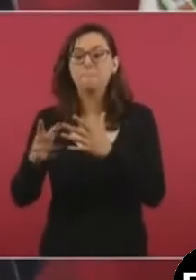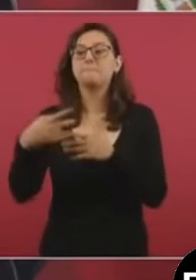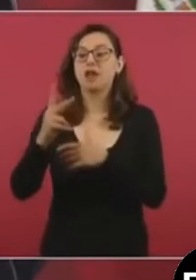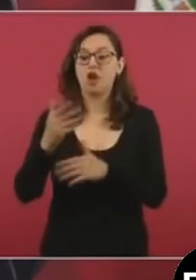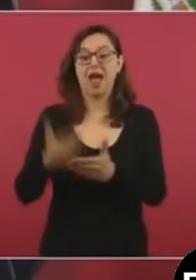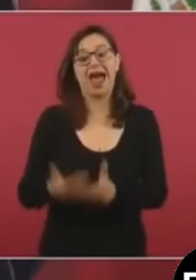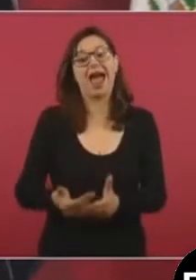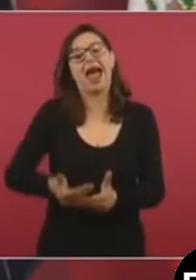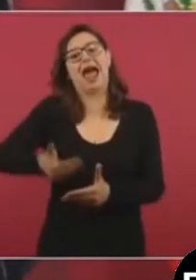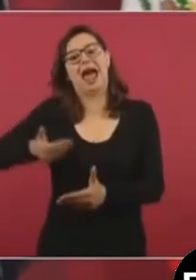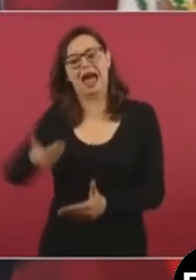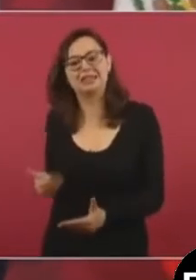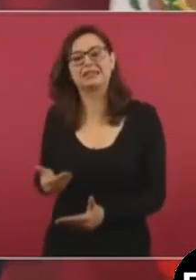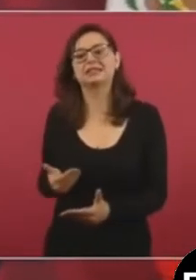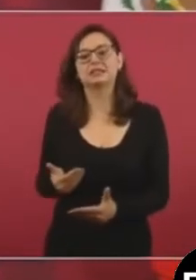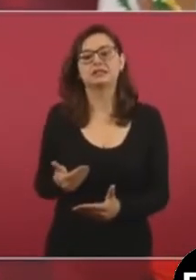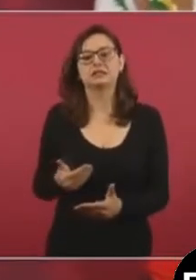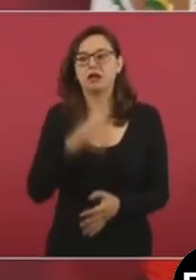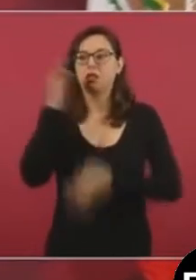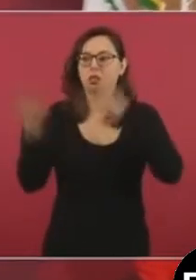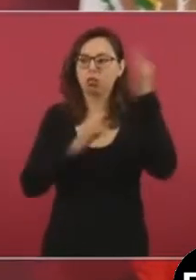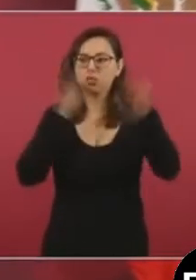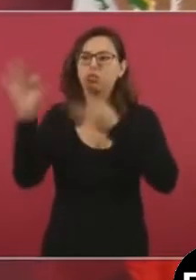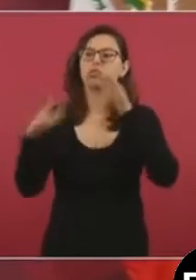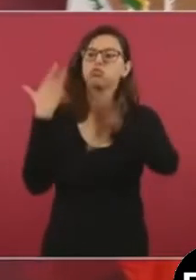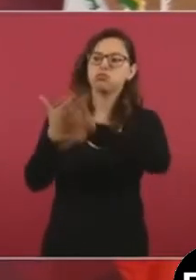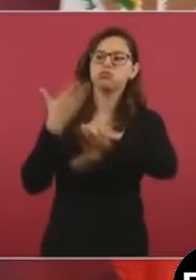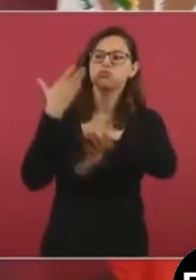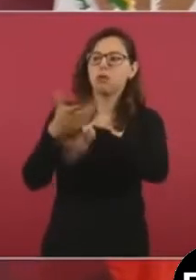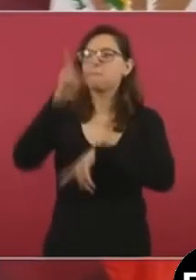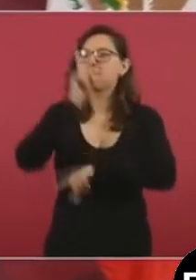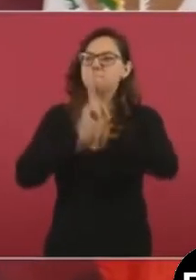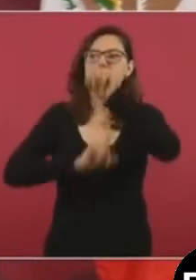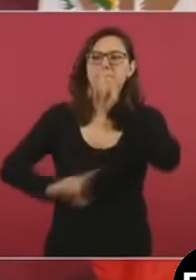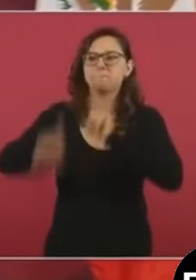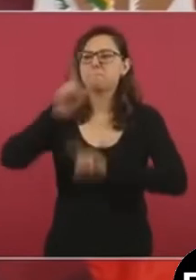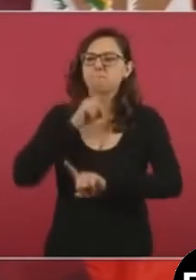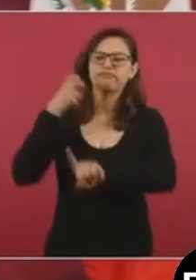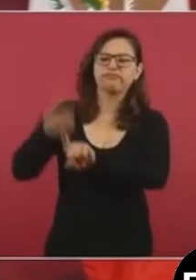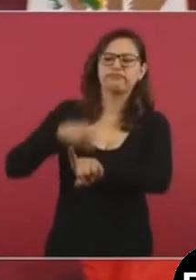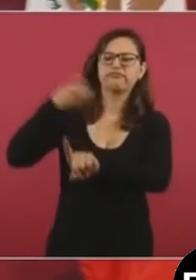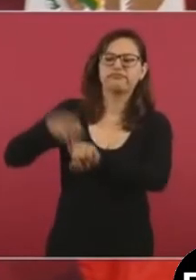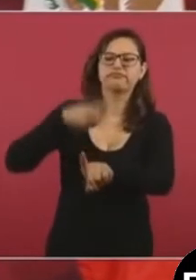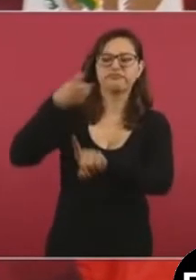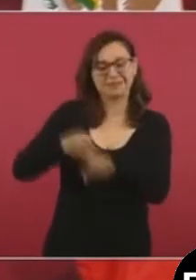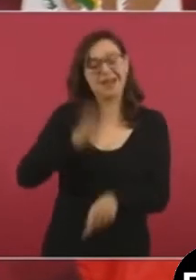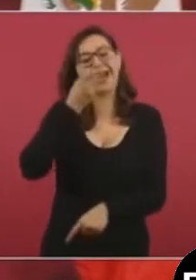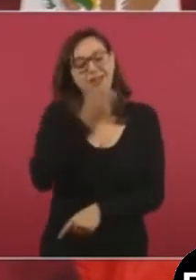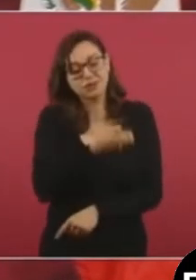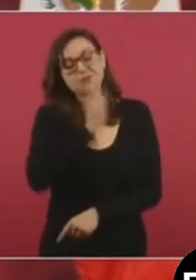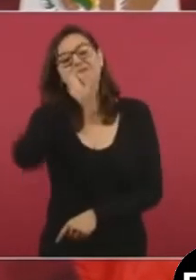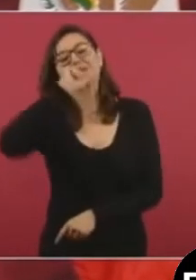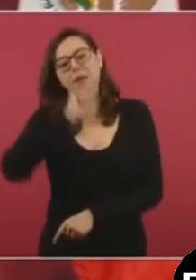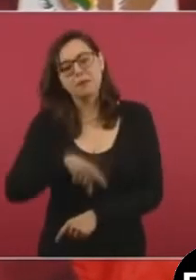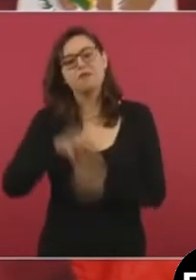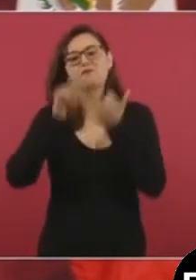el que se permitan esas campañas de desprestigio, esa